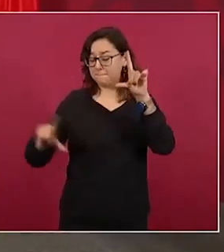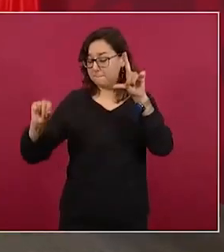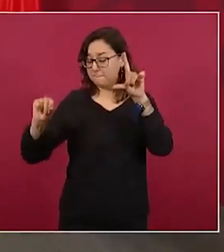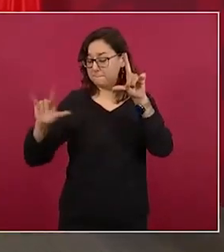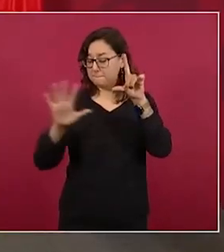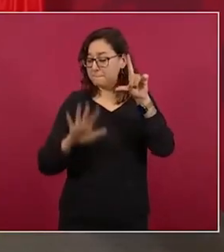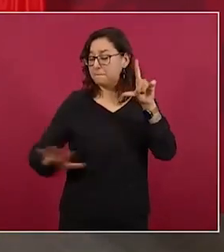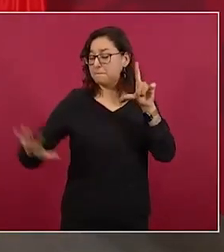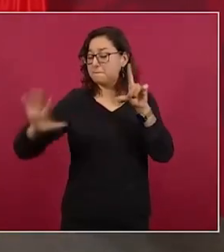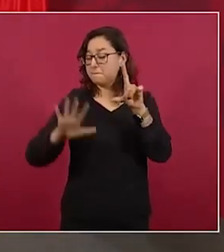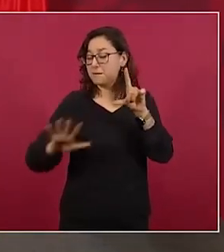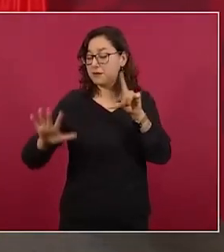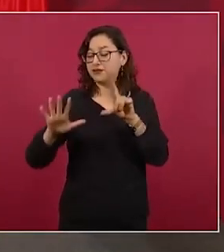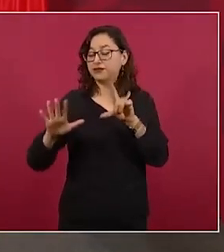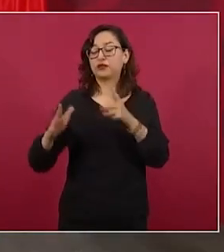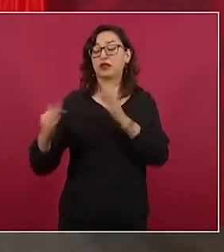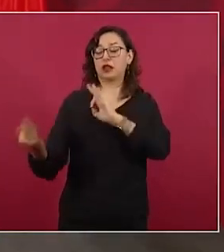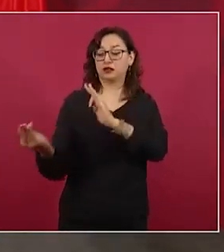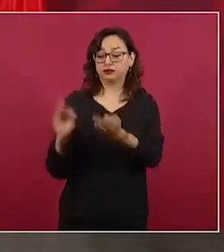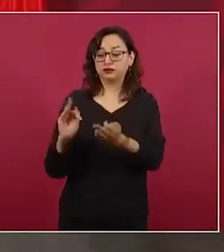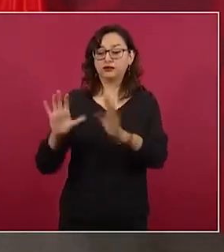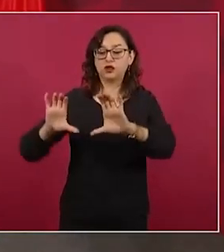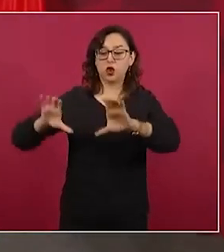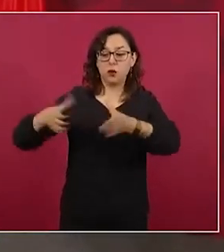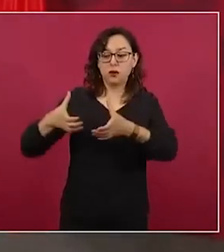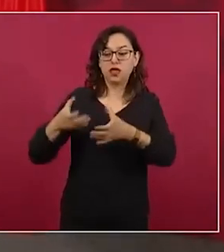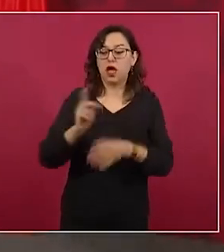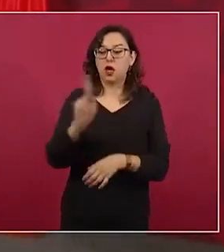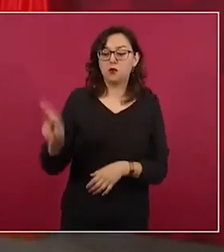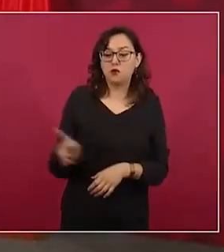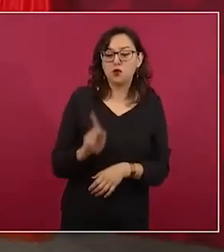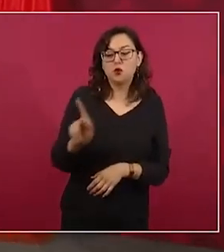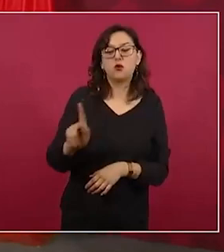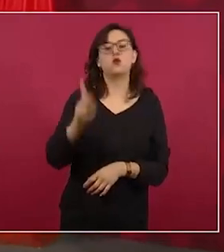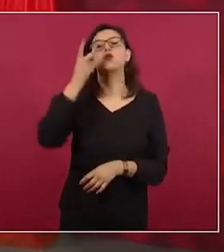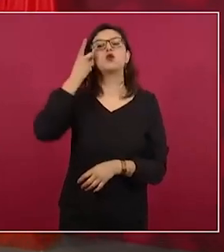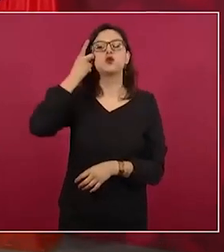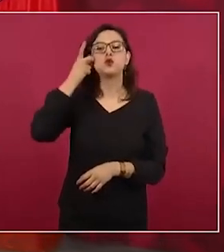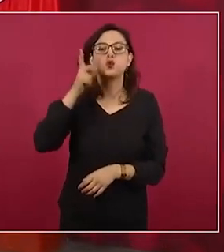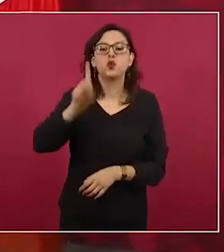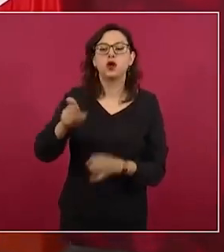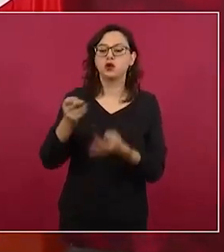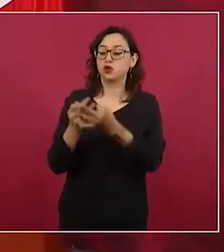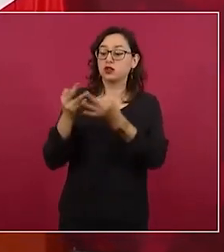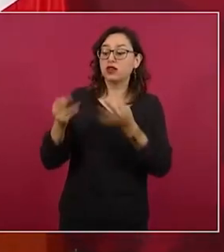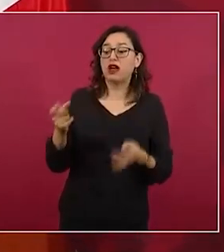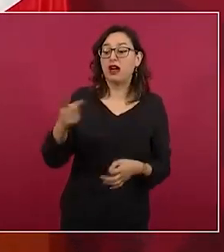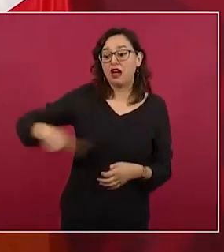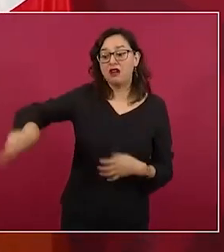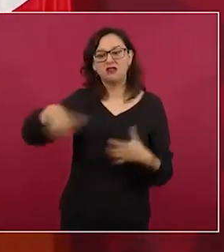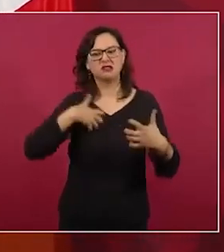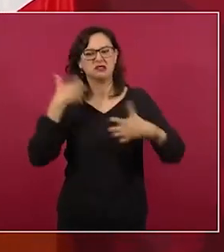no hay pequeños propietarios que se opongan,